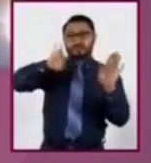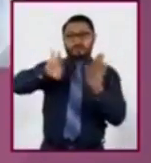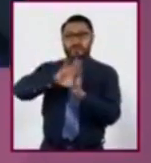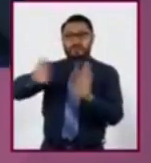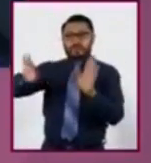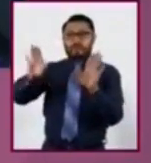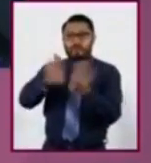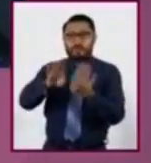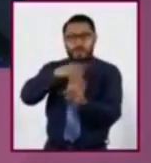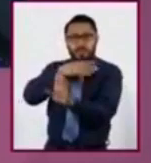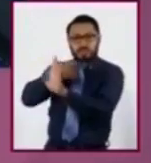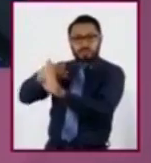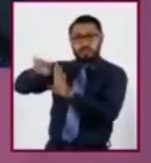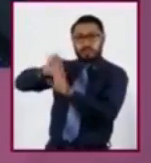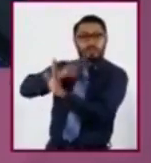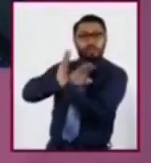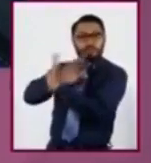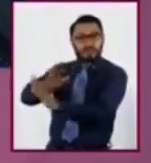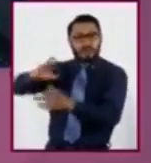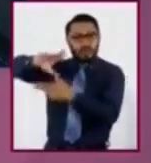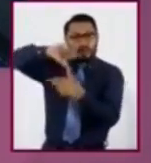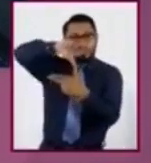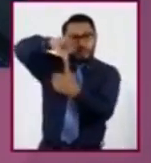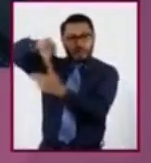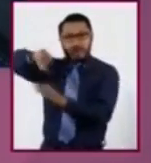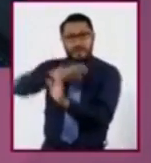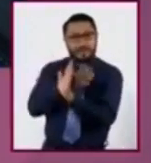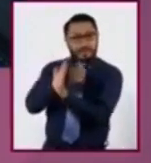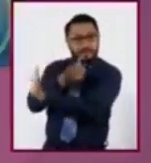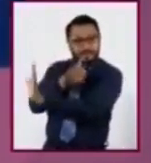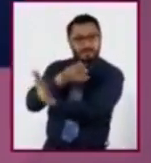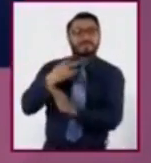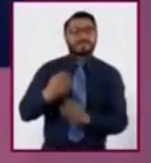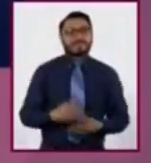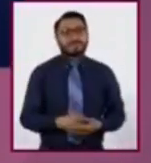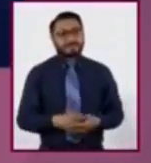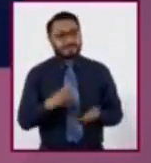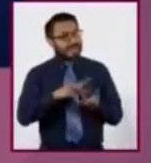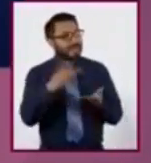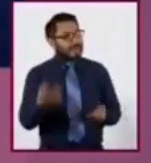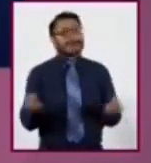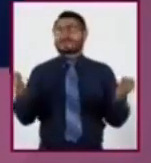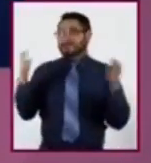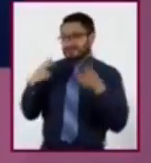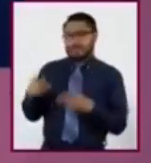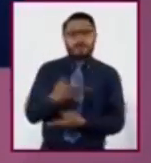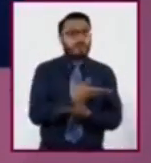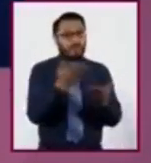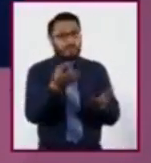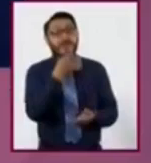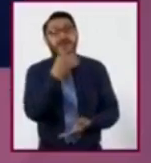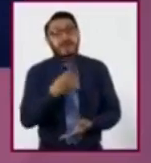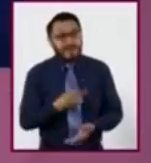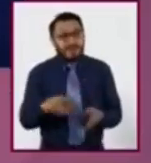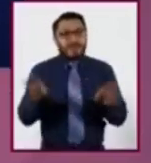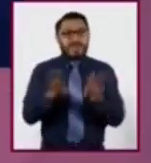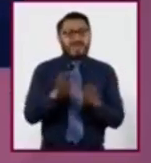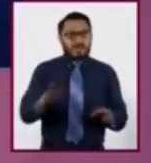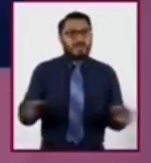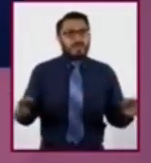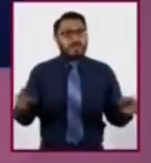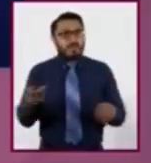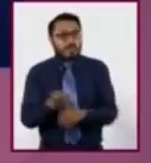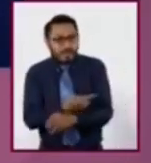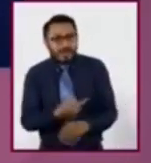Lali. De nada. Nos vemos, Edmundo. ¿Y ustedes, internautas? Díganos, ¿cómo se formó el